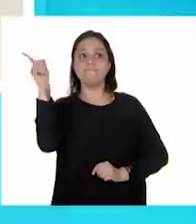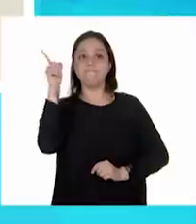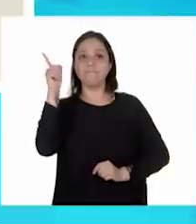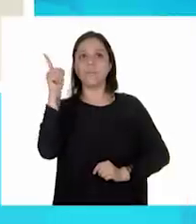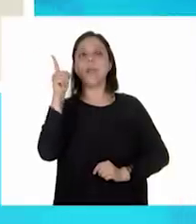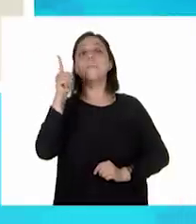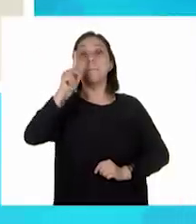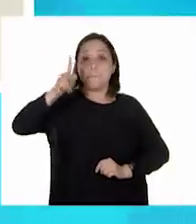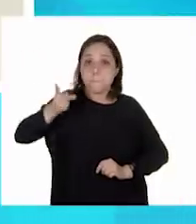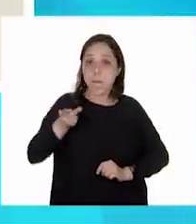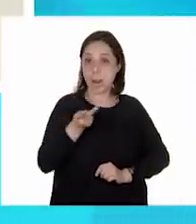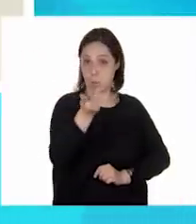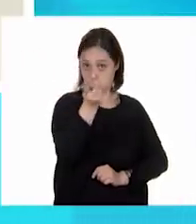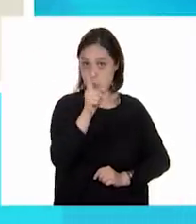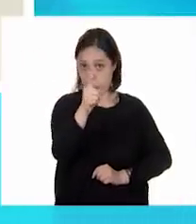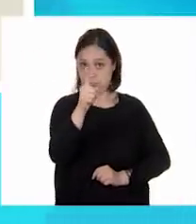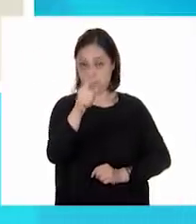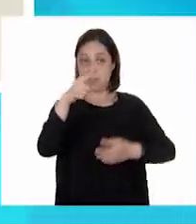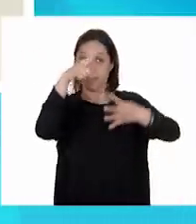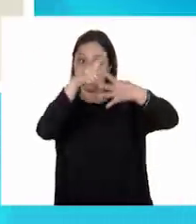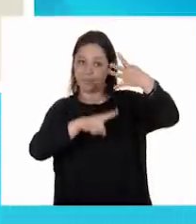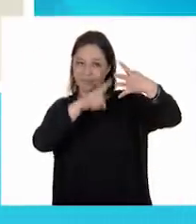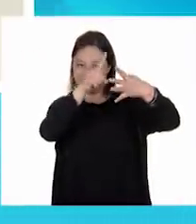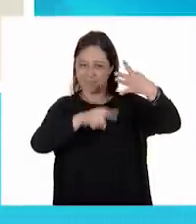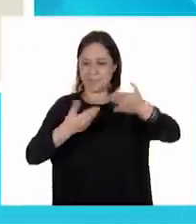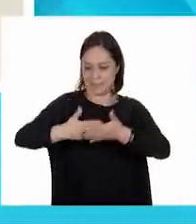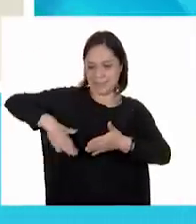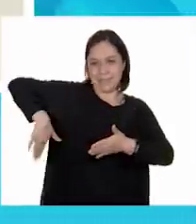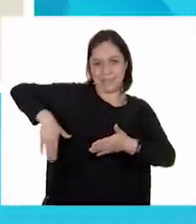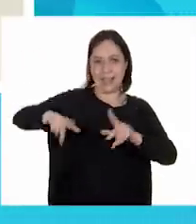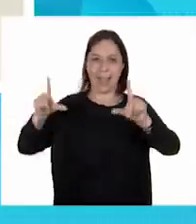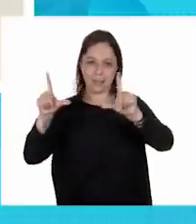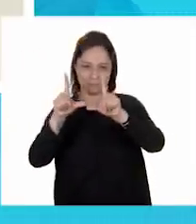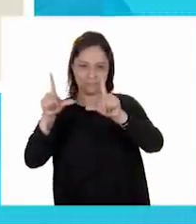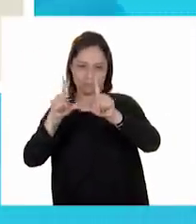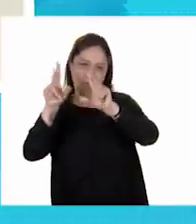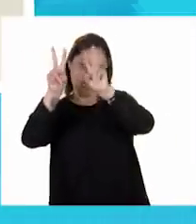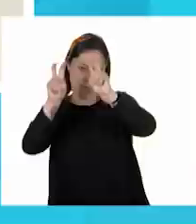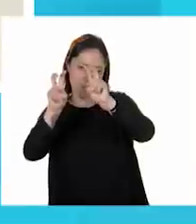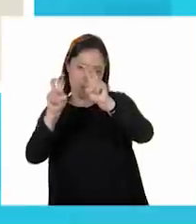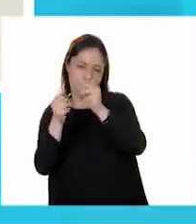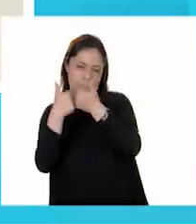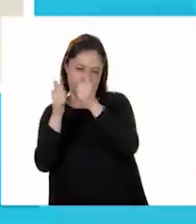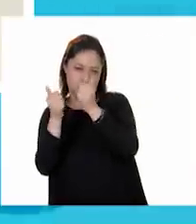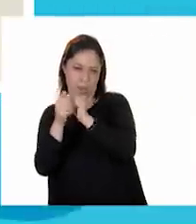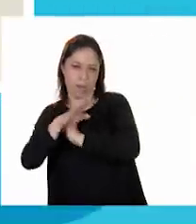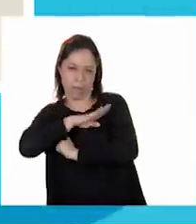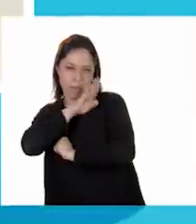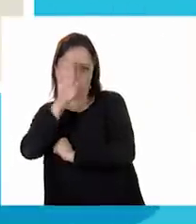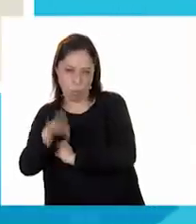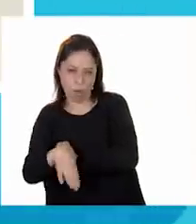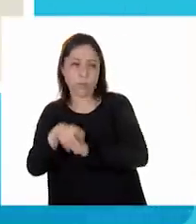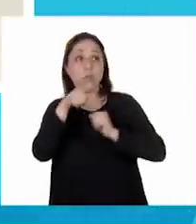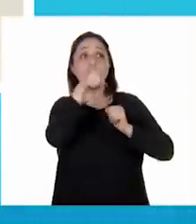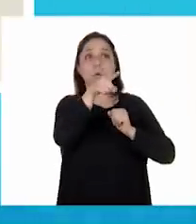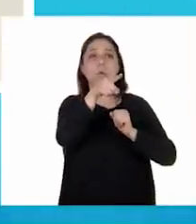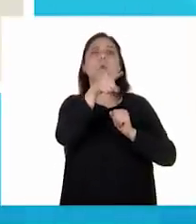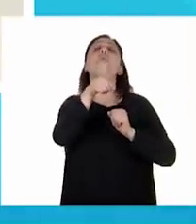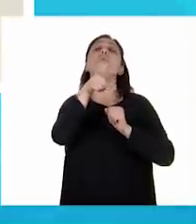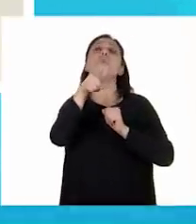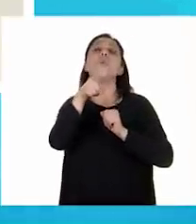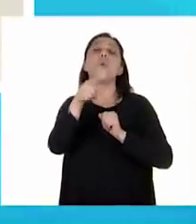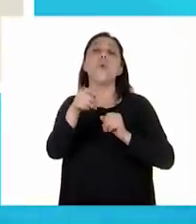entonces. Preguntas sobre la ficha informativa pan de muerto. Sí. ¿Qué platillo es? ¿Podemos saberlo?